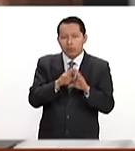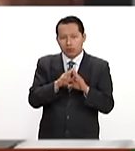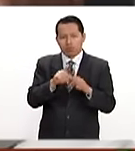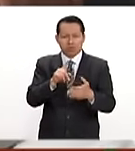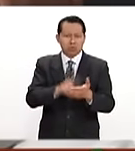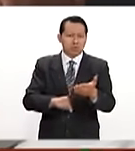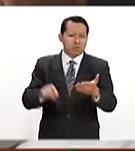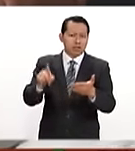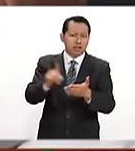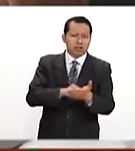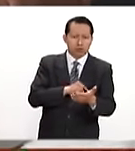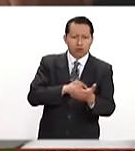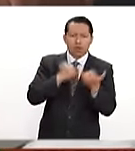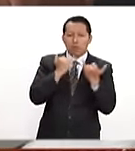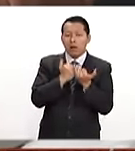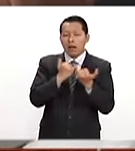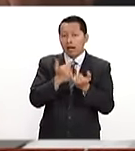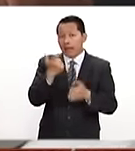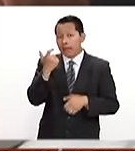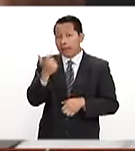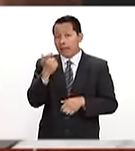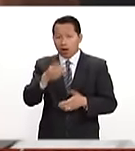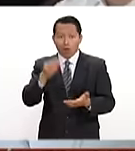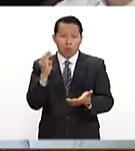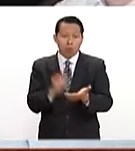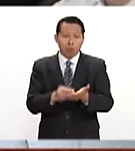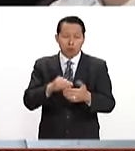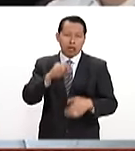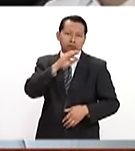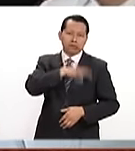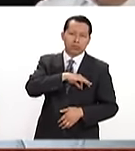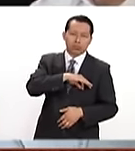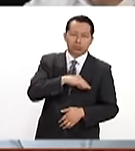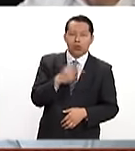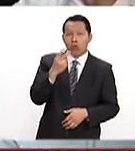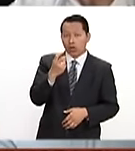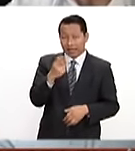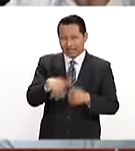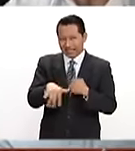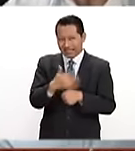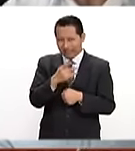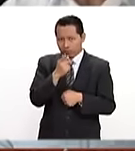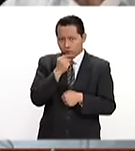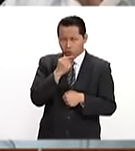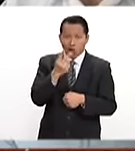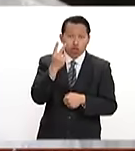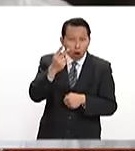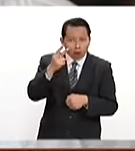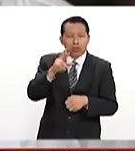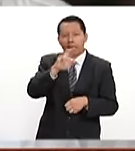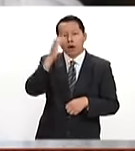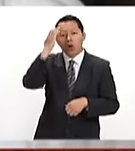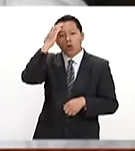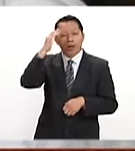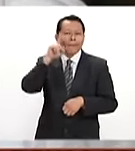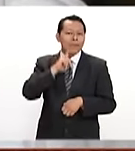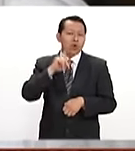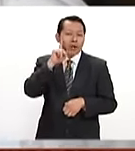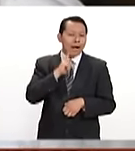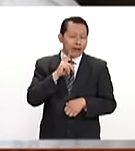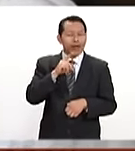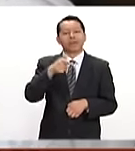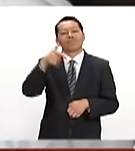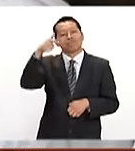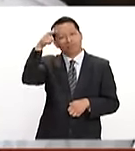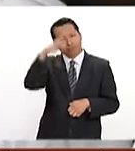suspendido y además se quedaban con el dinero de las multas. Dos de esos 15 elementos ya fueron reconocidos por una ciudadana, por lo